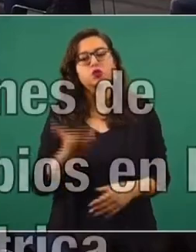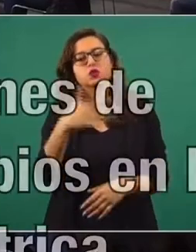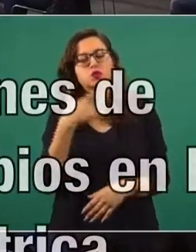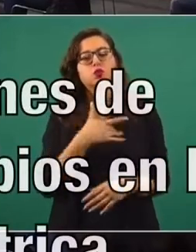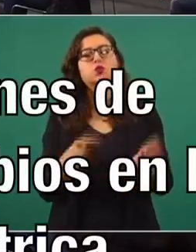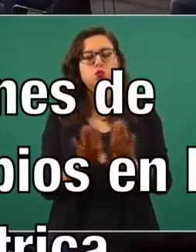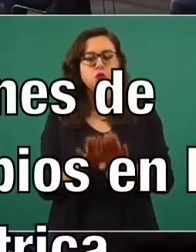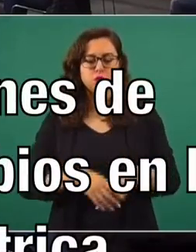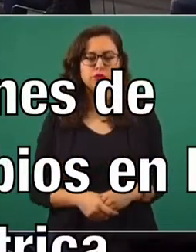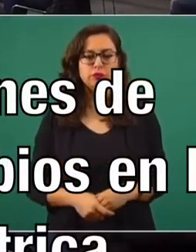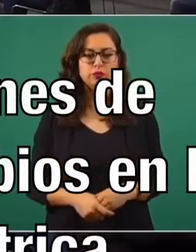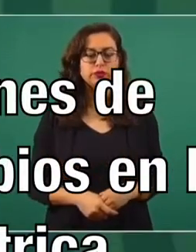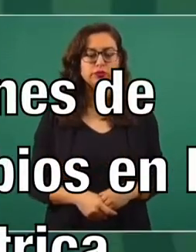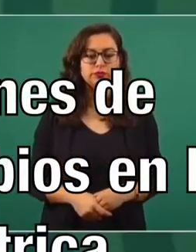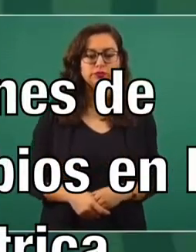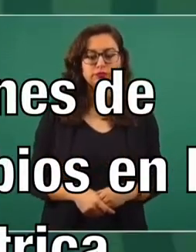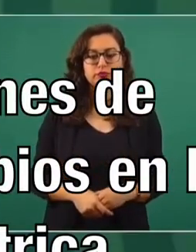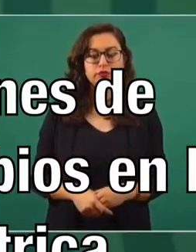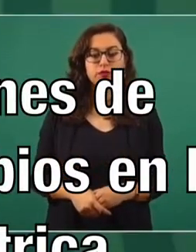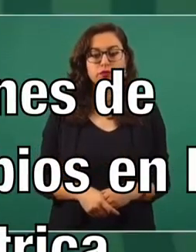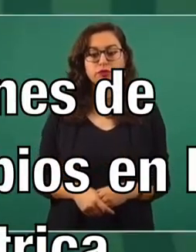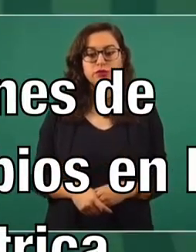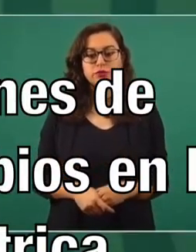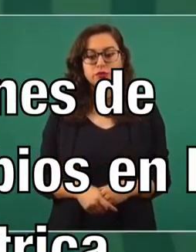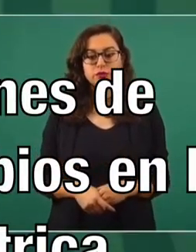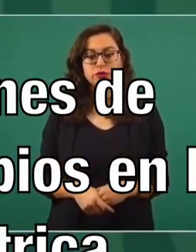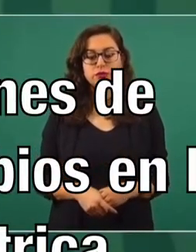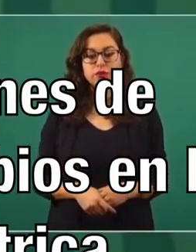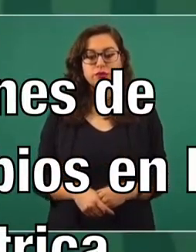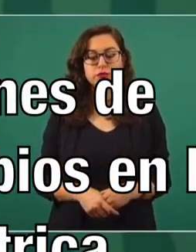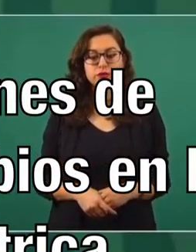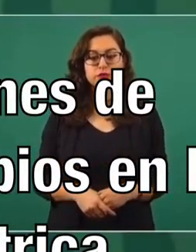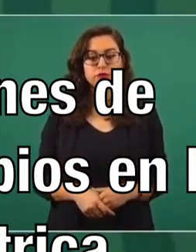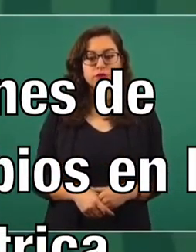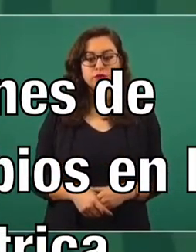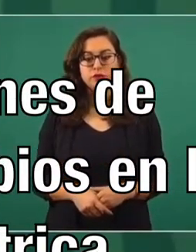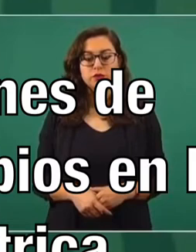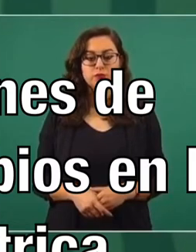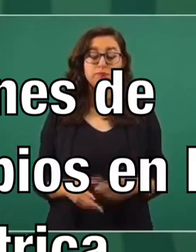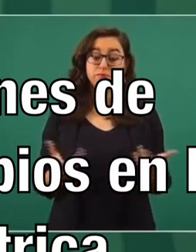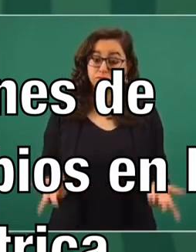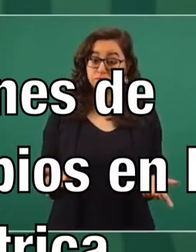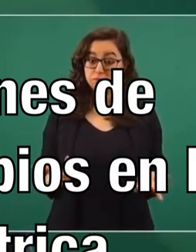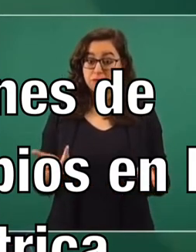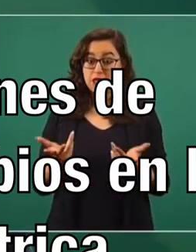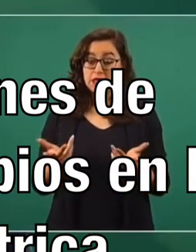Es un asunto de las políticas de cada país, de cada nación.